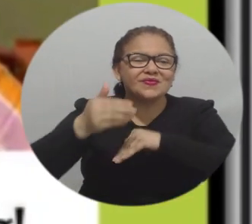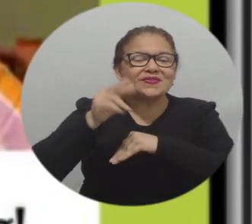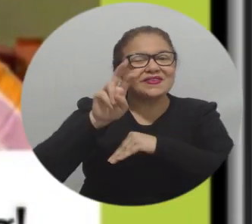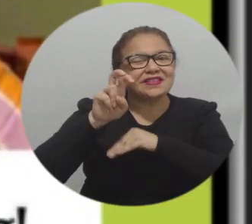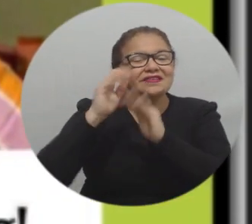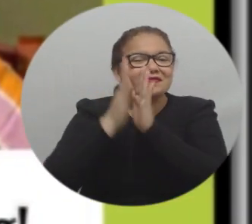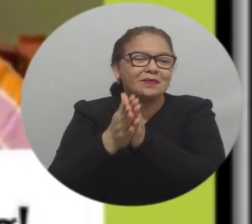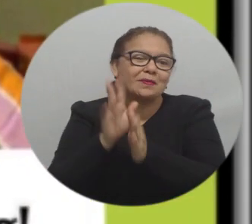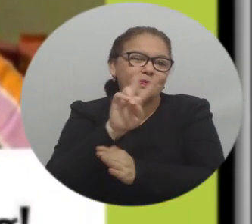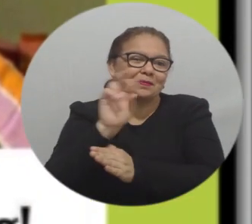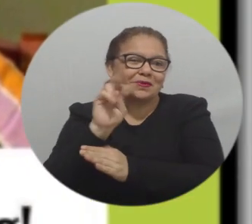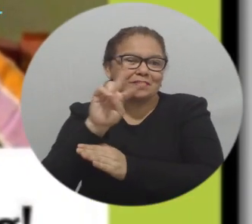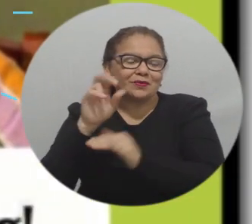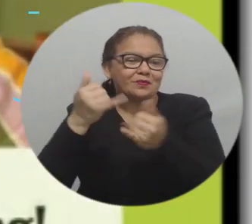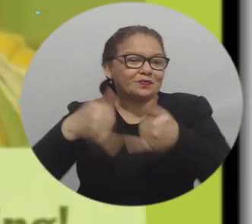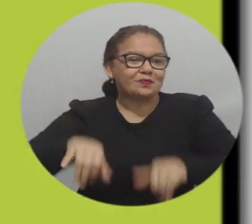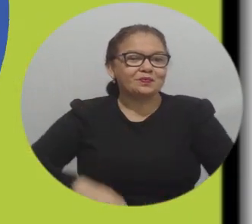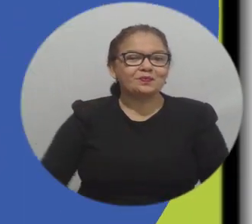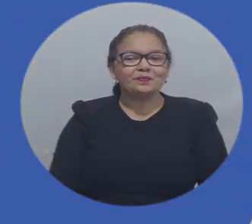diciembre de 2021.